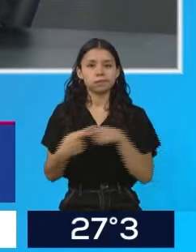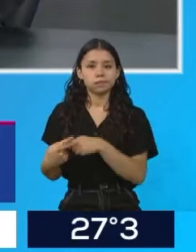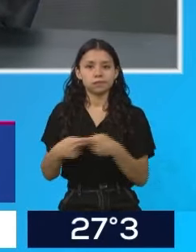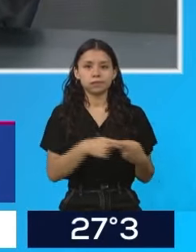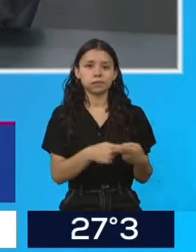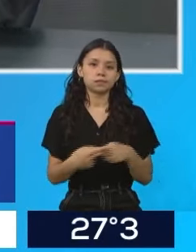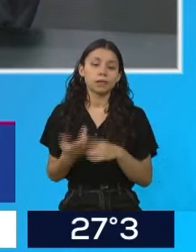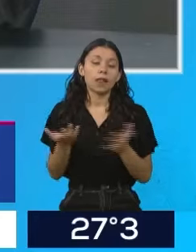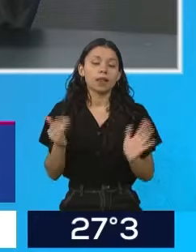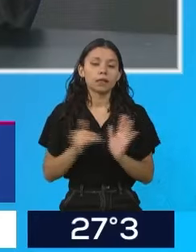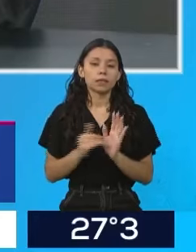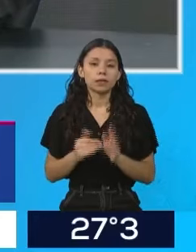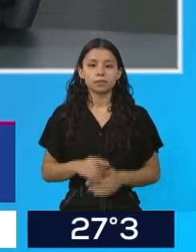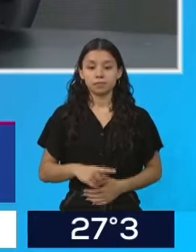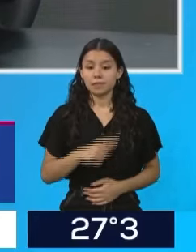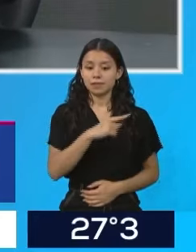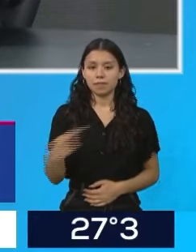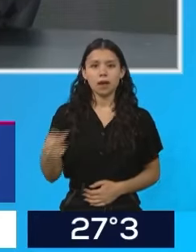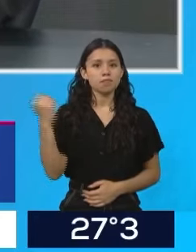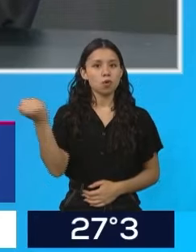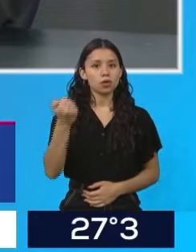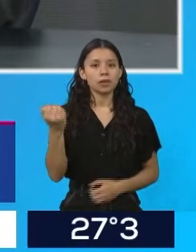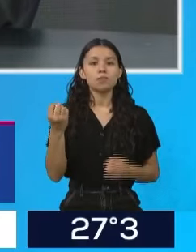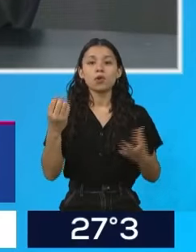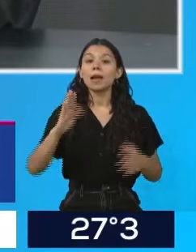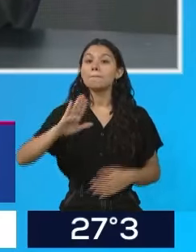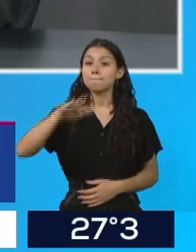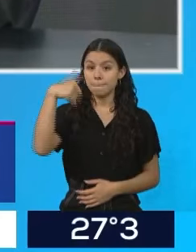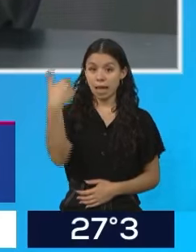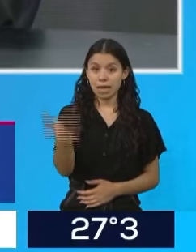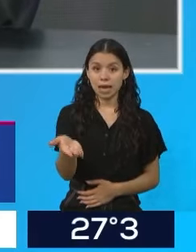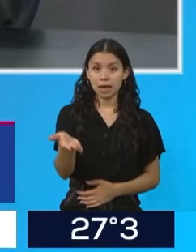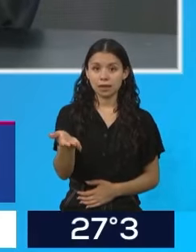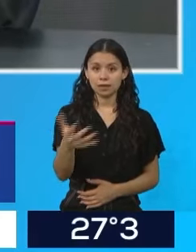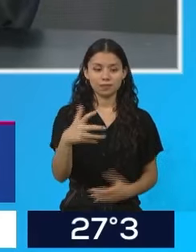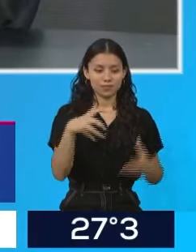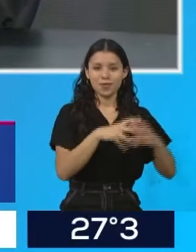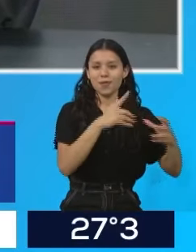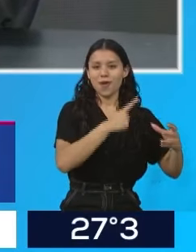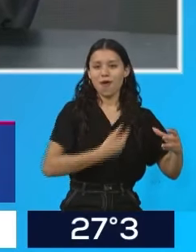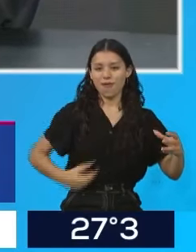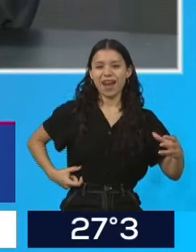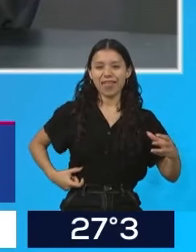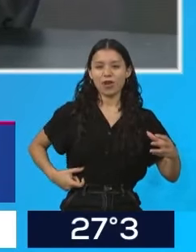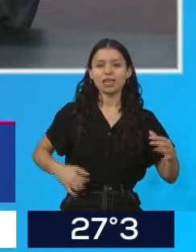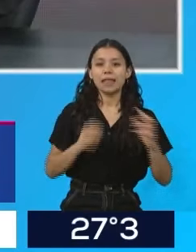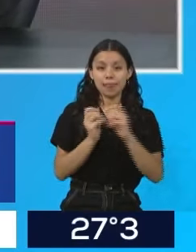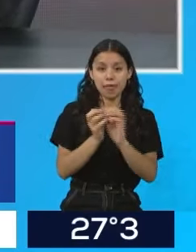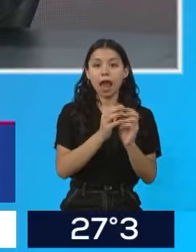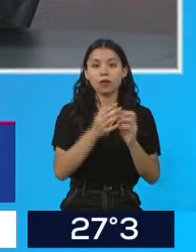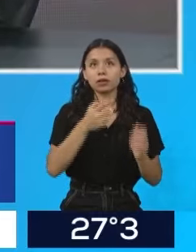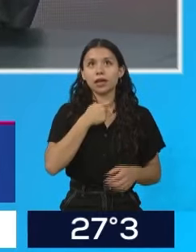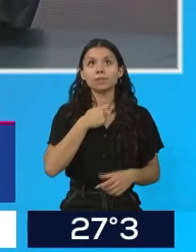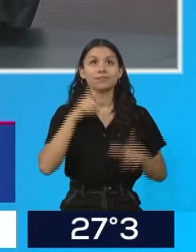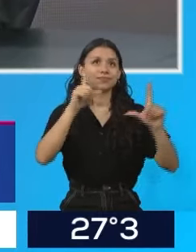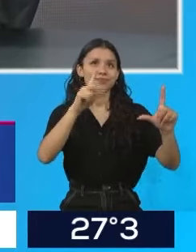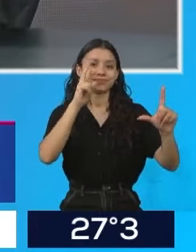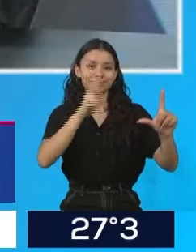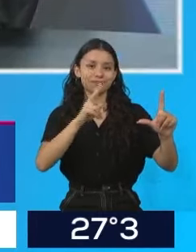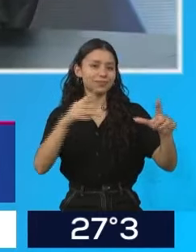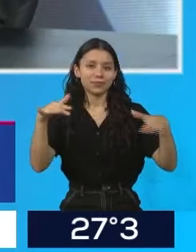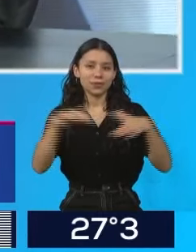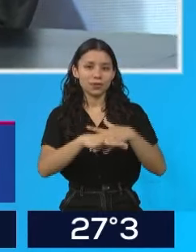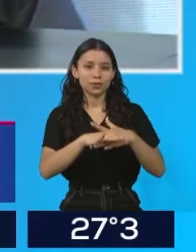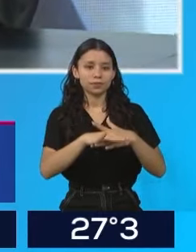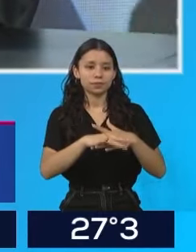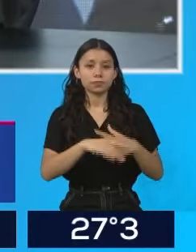clave porque mañana los dialoguistas, los que estamos viendo allí en esa imagen, les permitirían a los legisladores de sus provincias